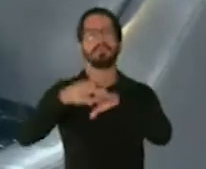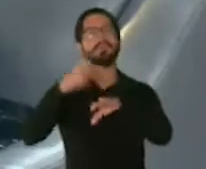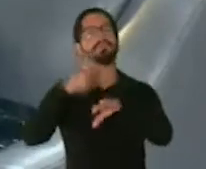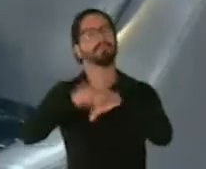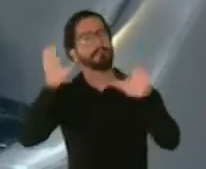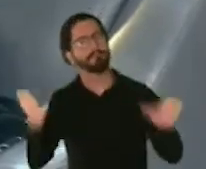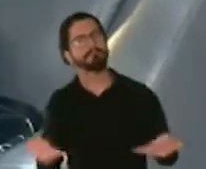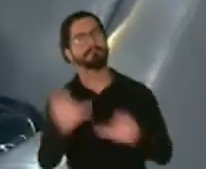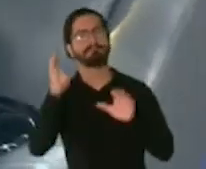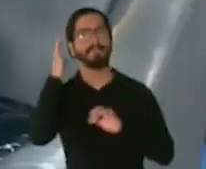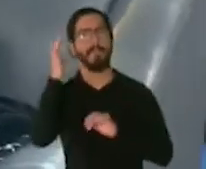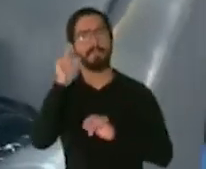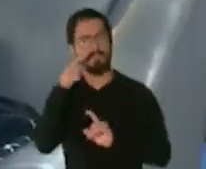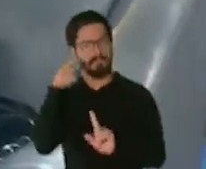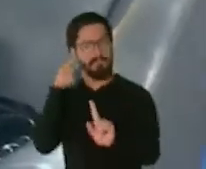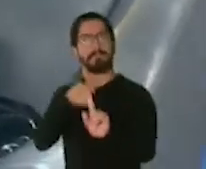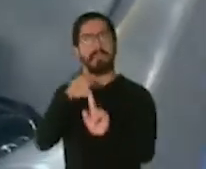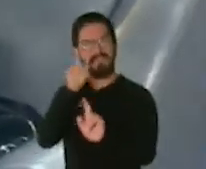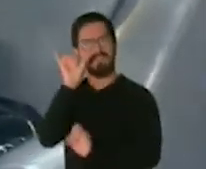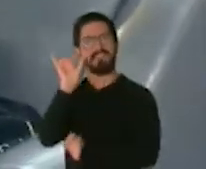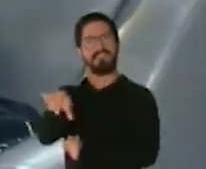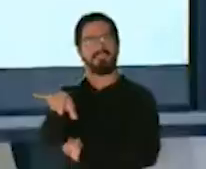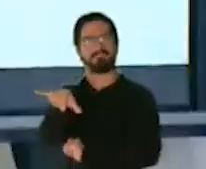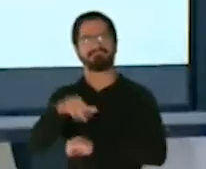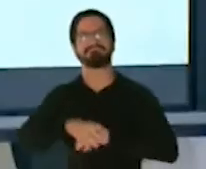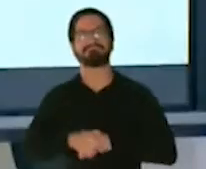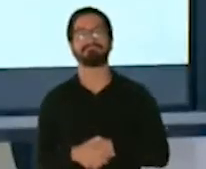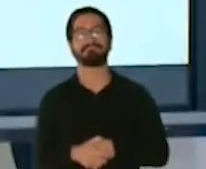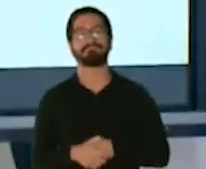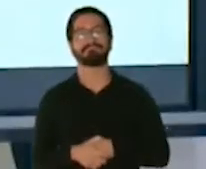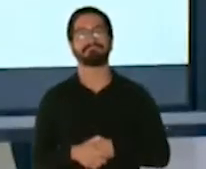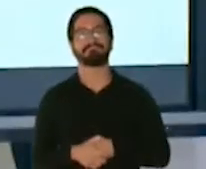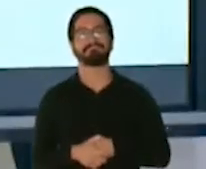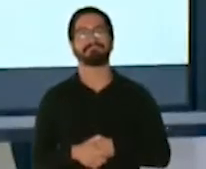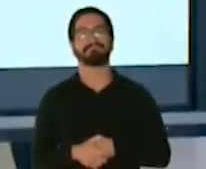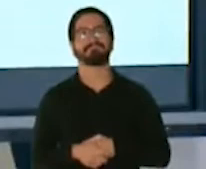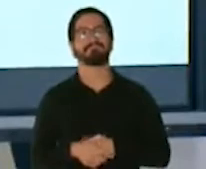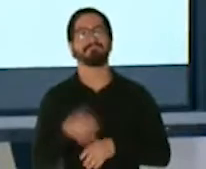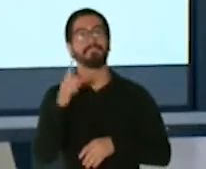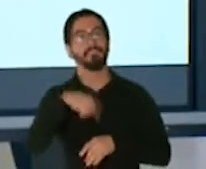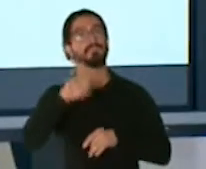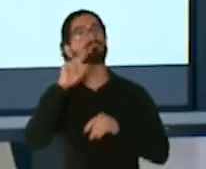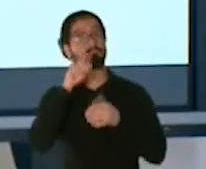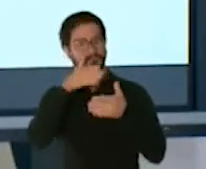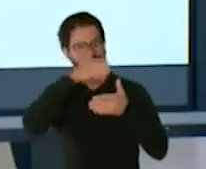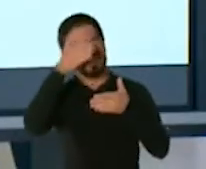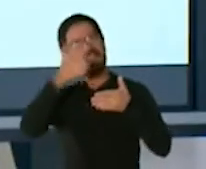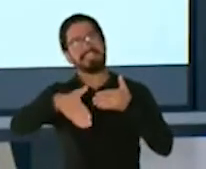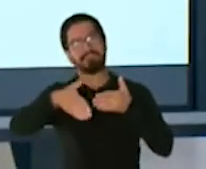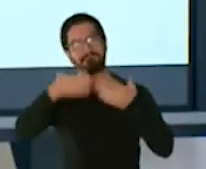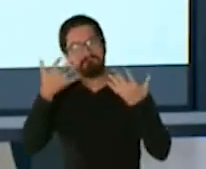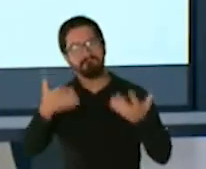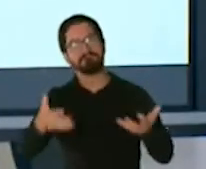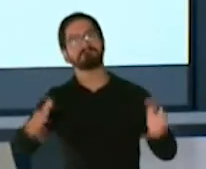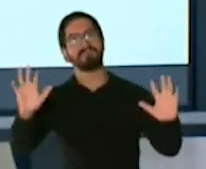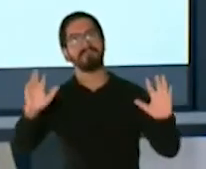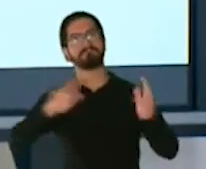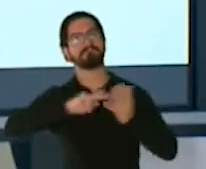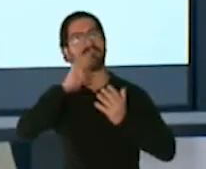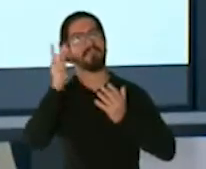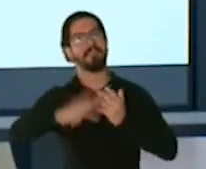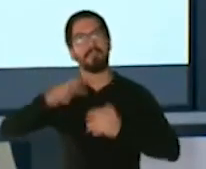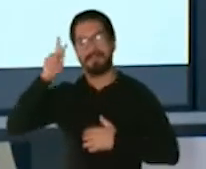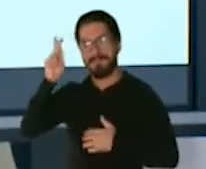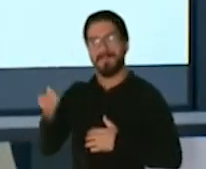porque esta es nuestra gran misión como país de esta manera concluimos este programa y esta transmisión